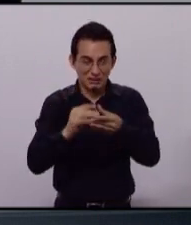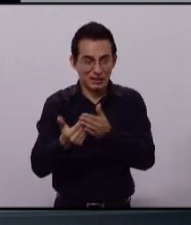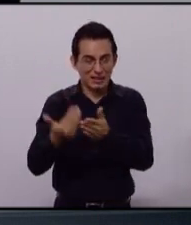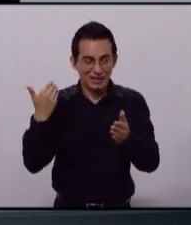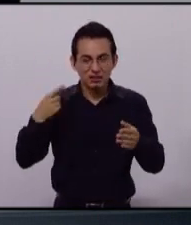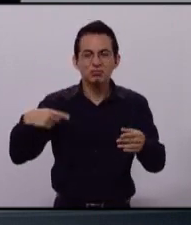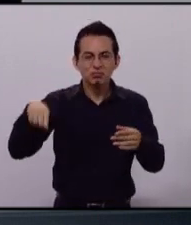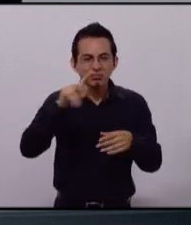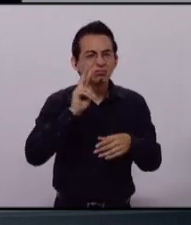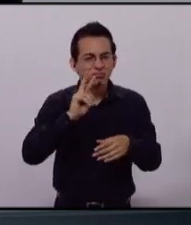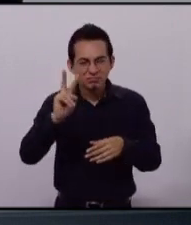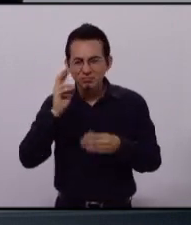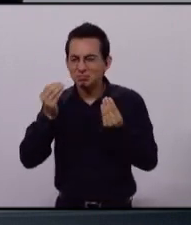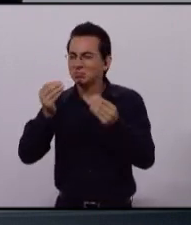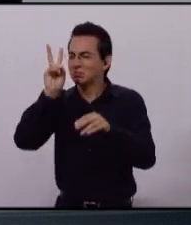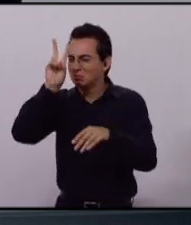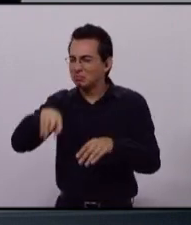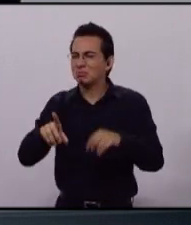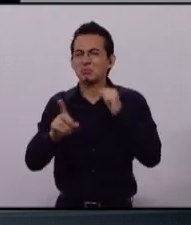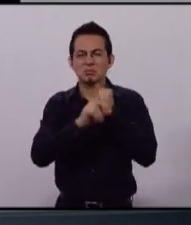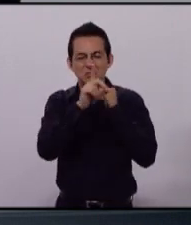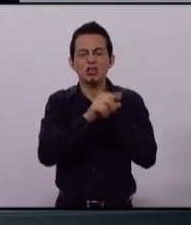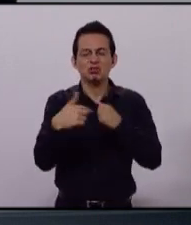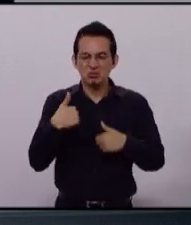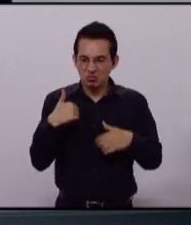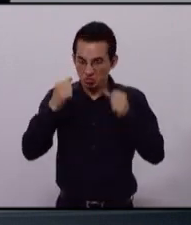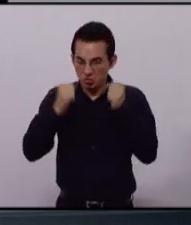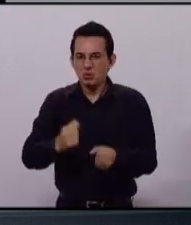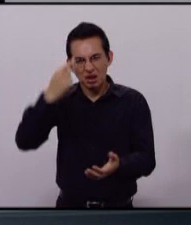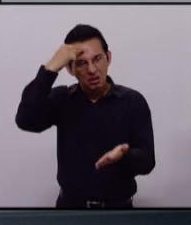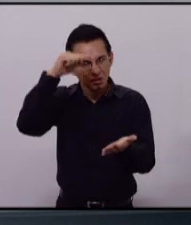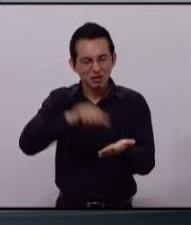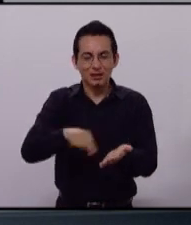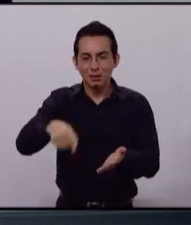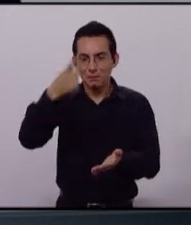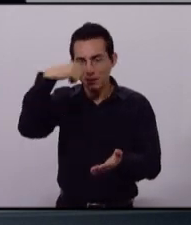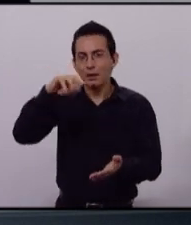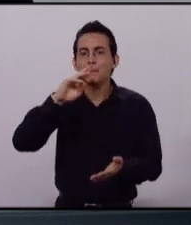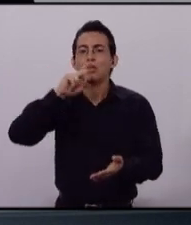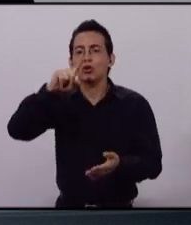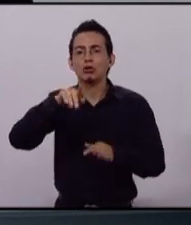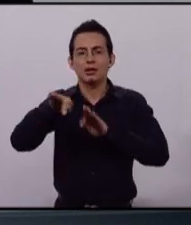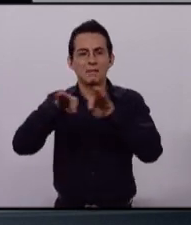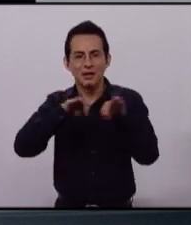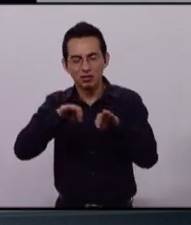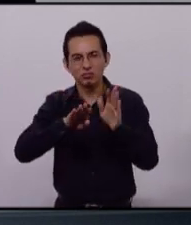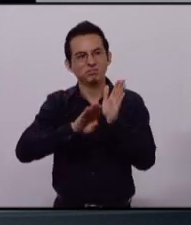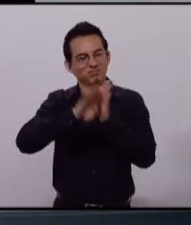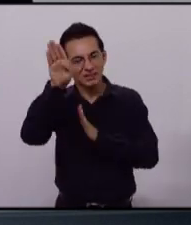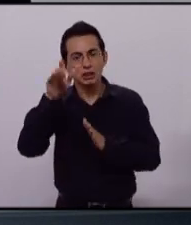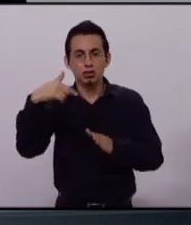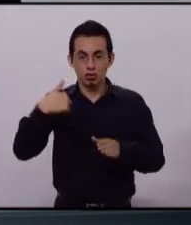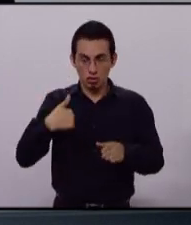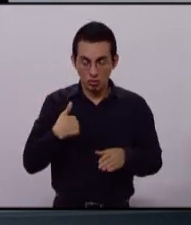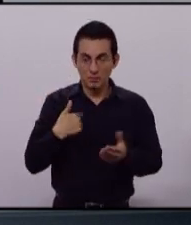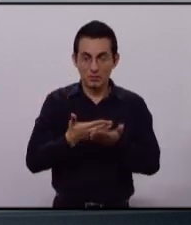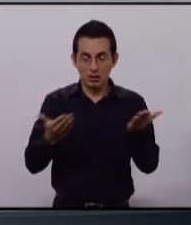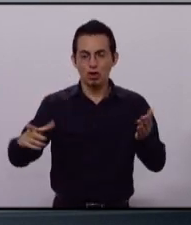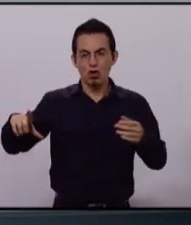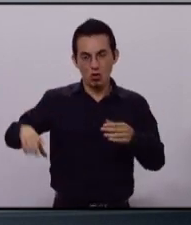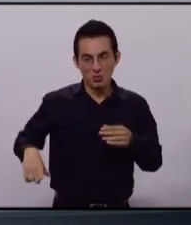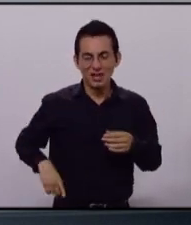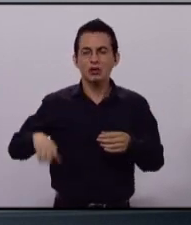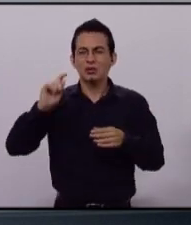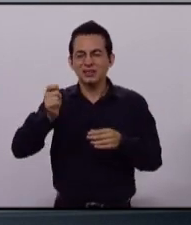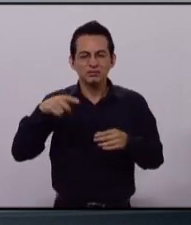problema y seguro estoy que trascenderá para todos los zapopanos. Haremos un gobierno cercano donde